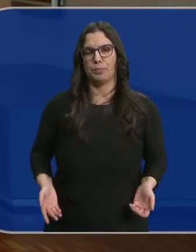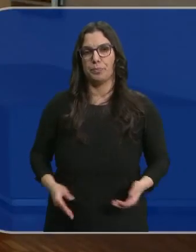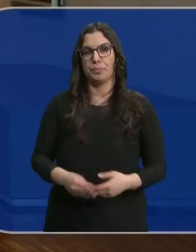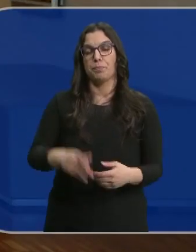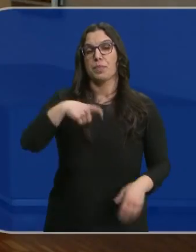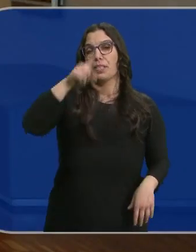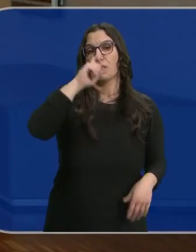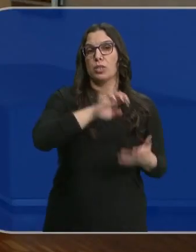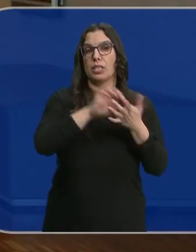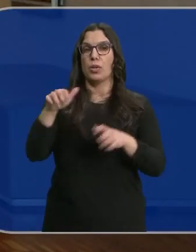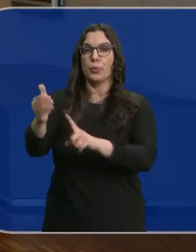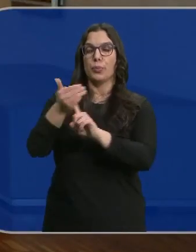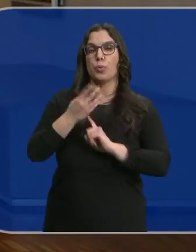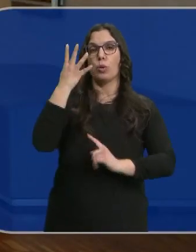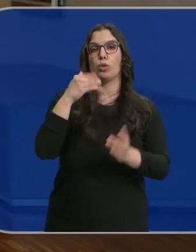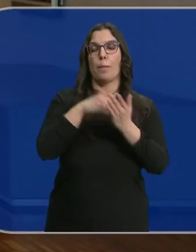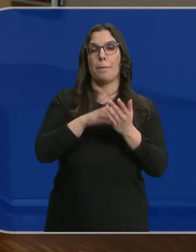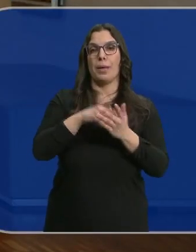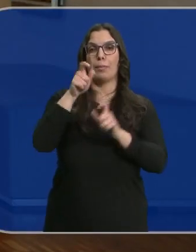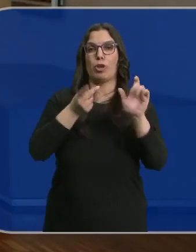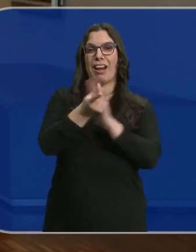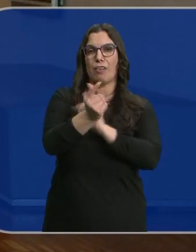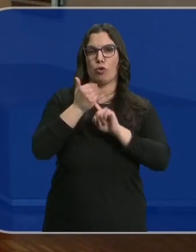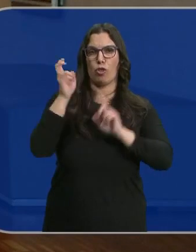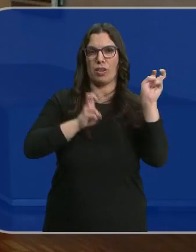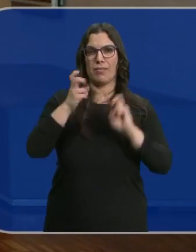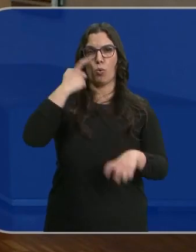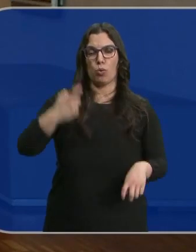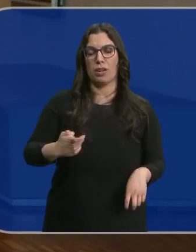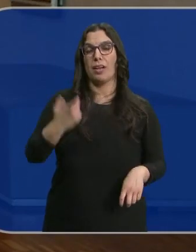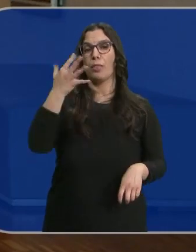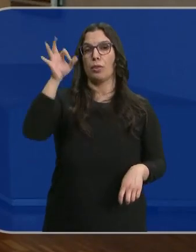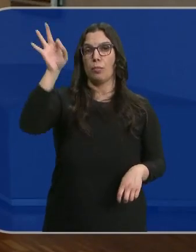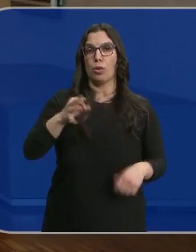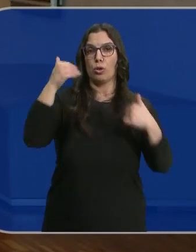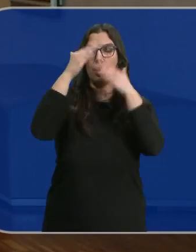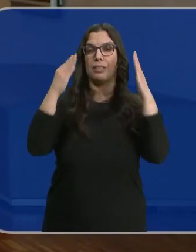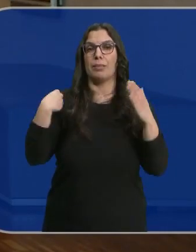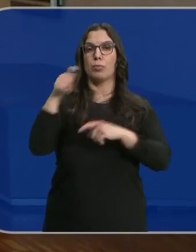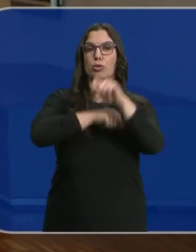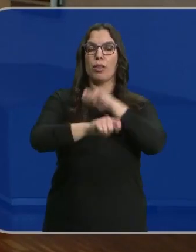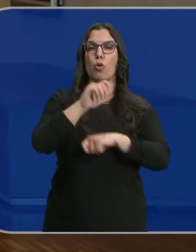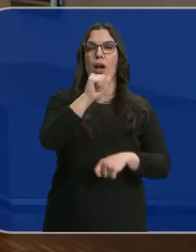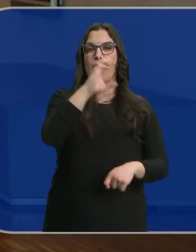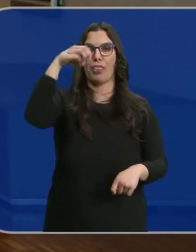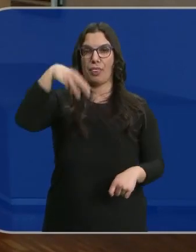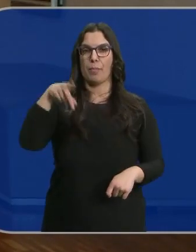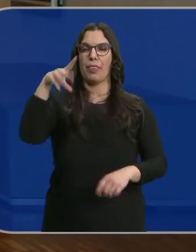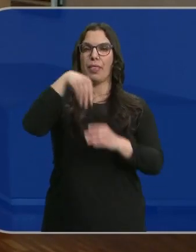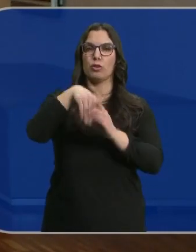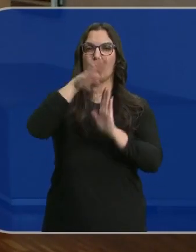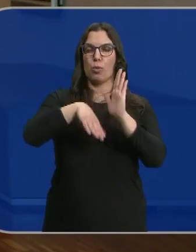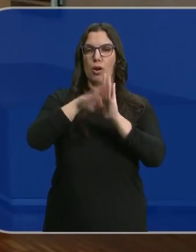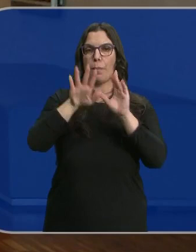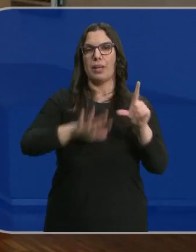Durante este año, Castilla y León ha acogido a 4.000 refugiados procedentes de Ucrania. Casi la mitad han sido atendidos por ASEM, una de las entidades del Programa